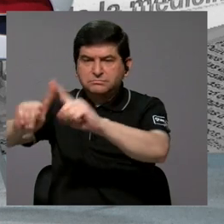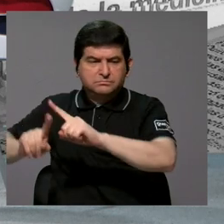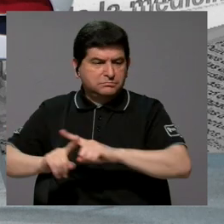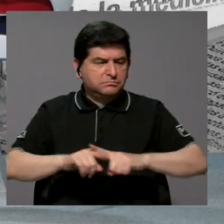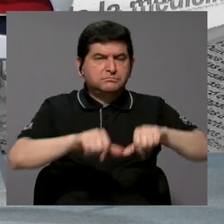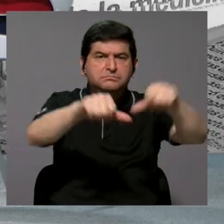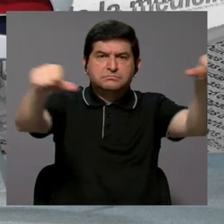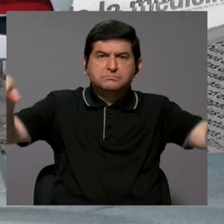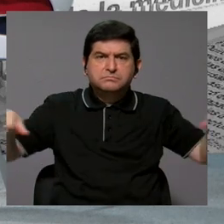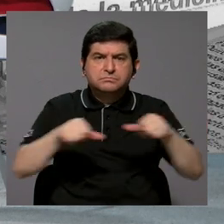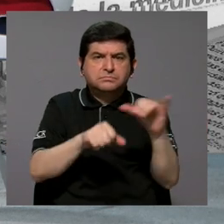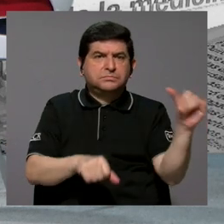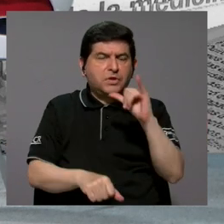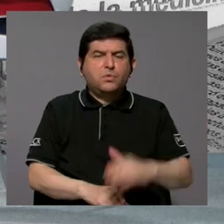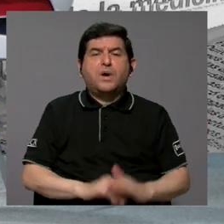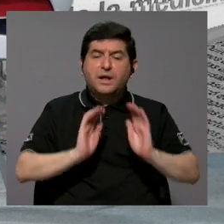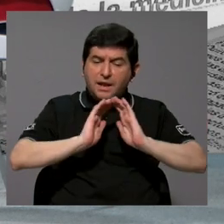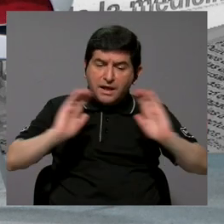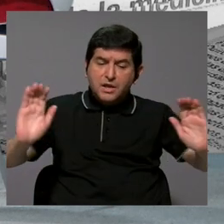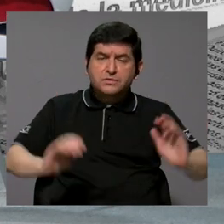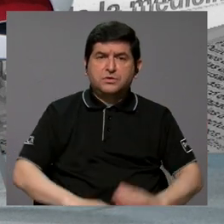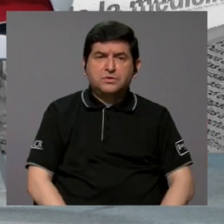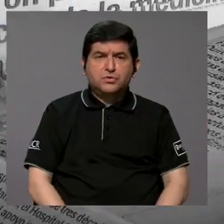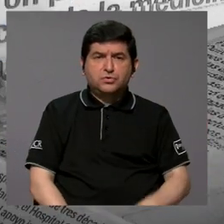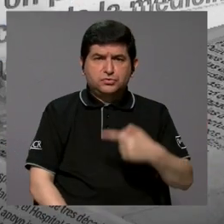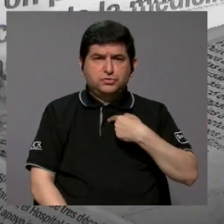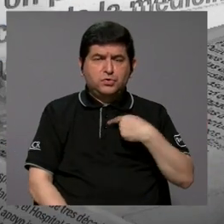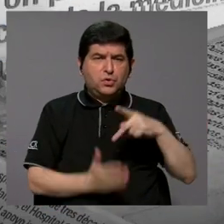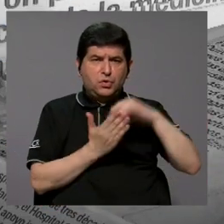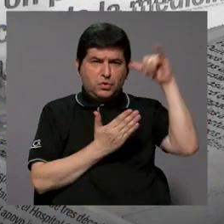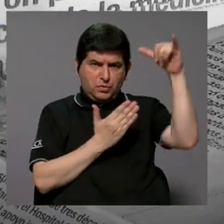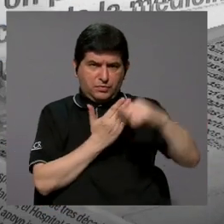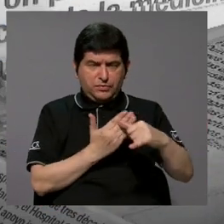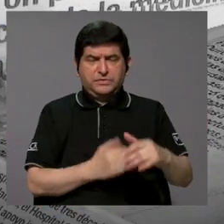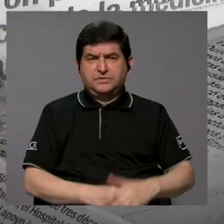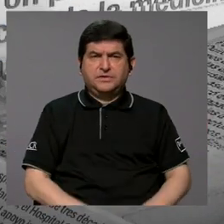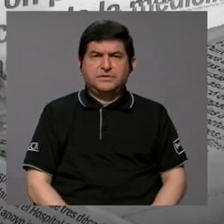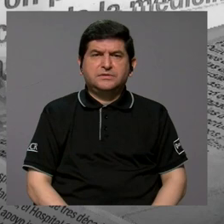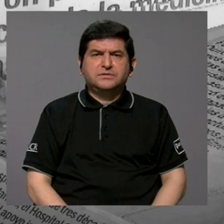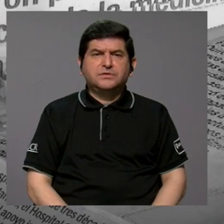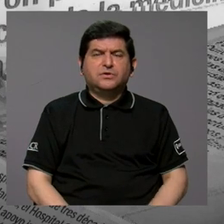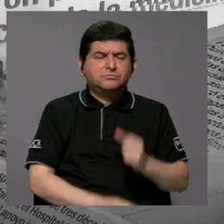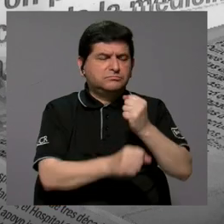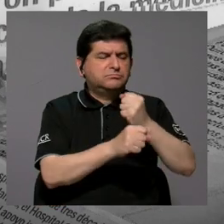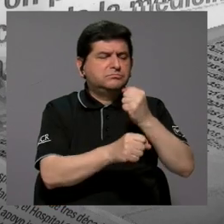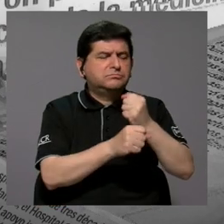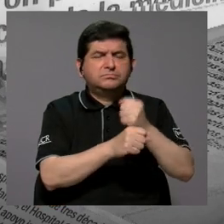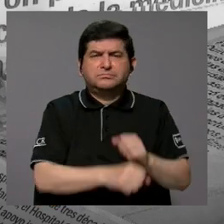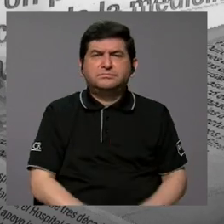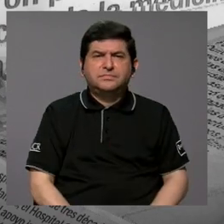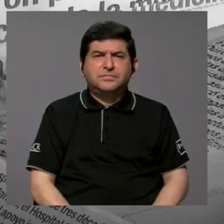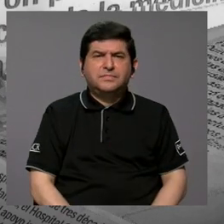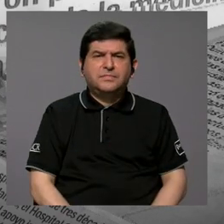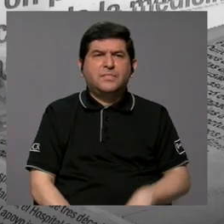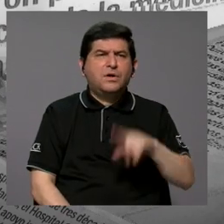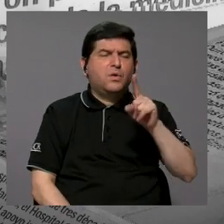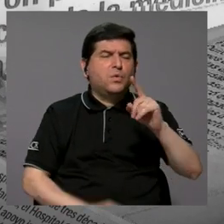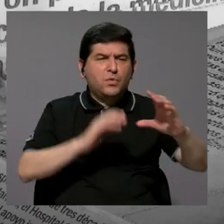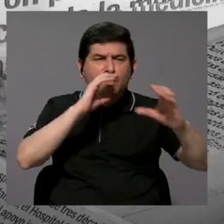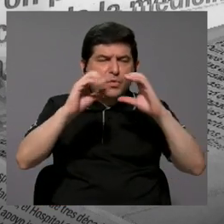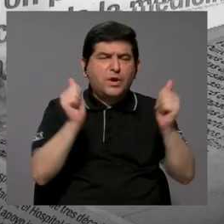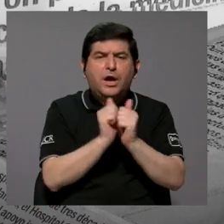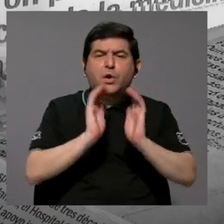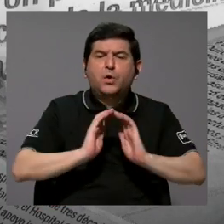sectores, igualmente con los niños. Yo ahorita estoy en un proyecto de cómo entablar una